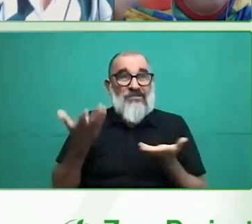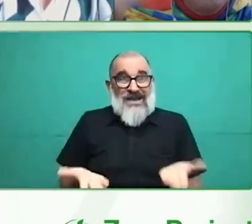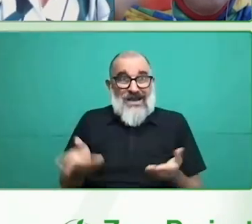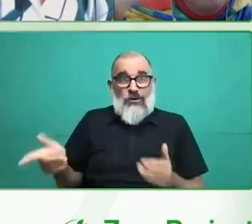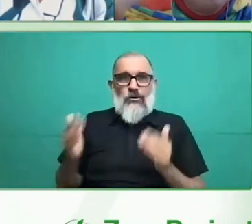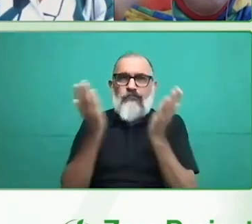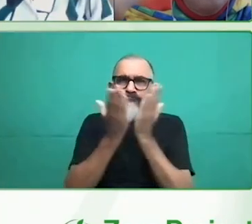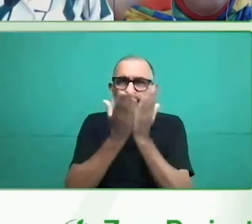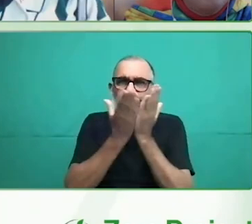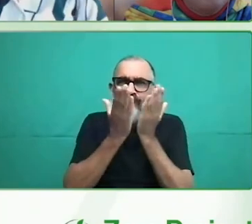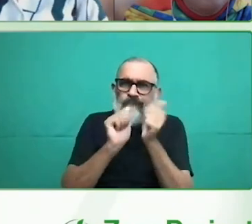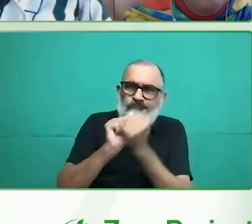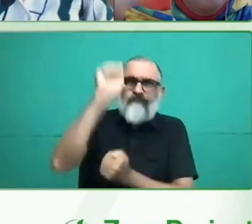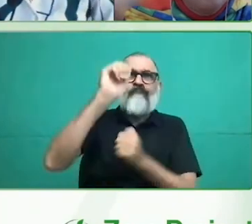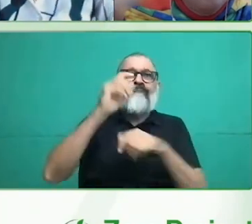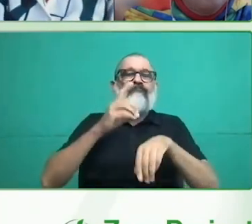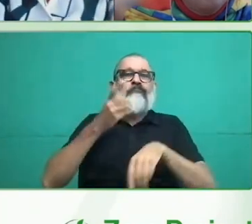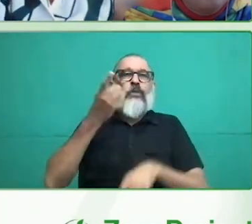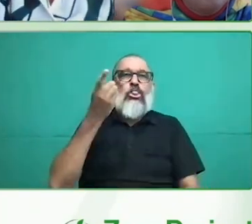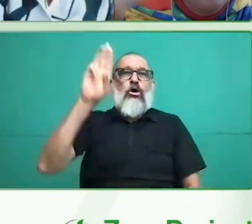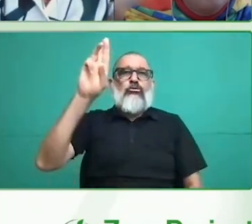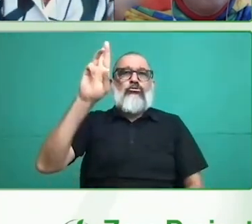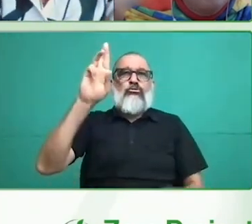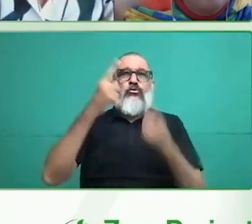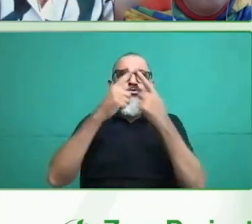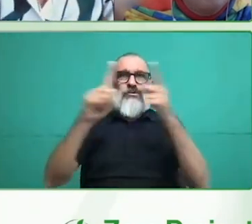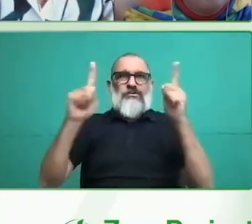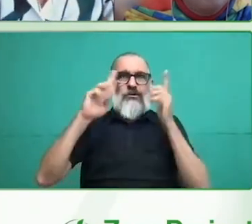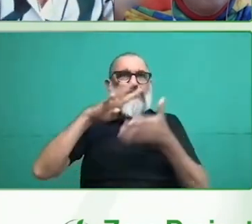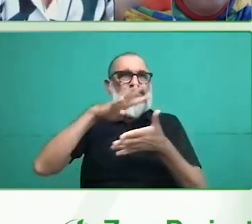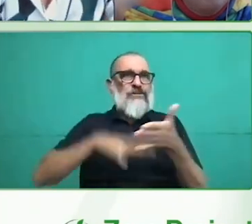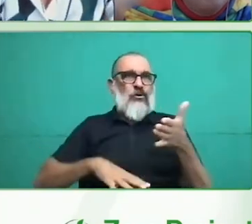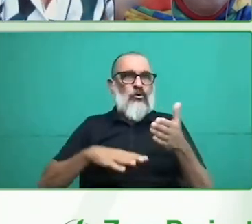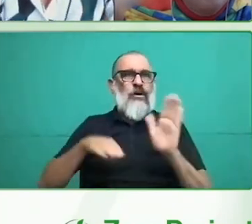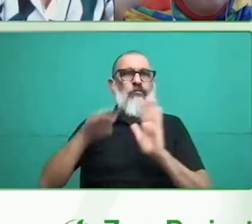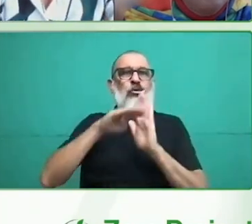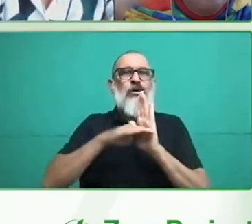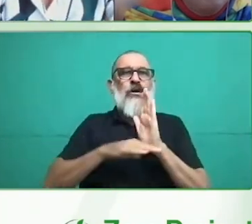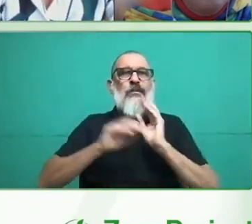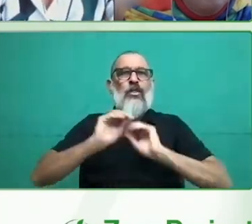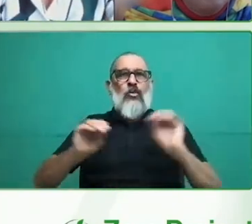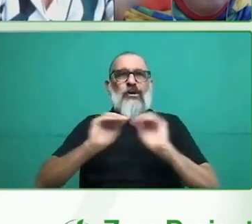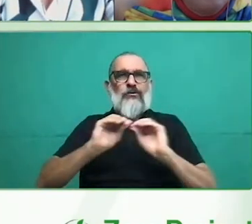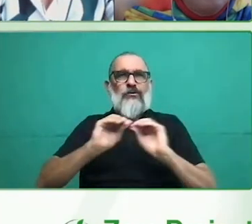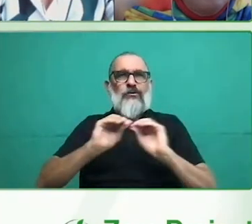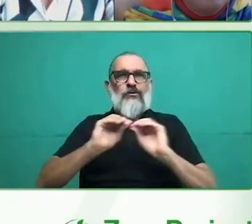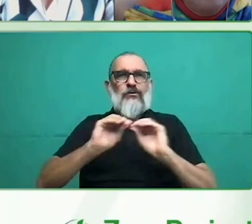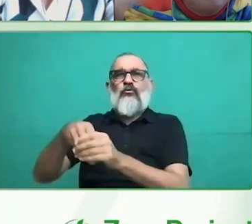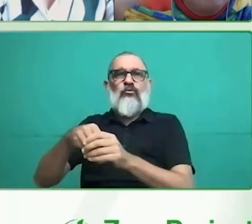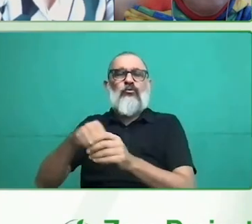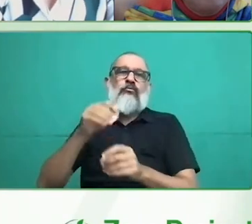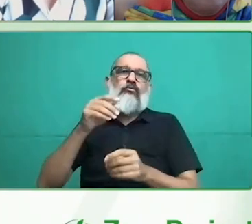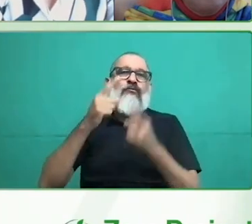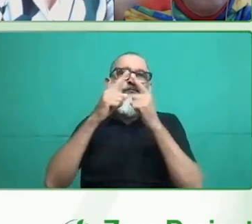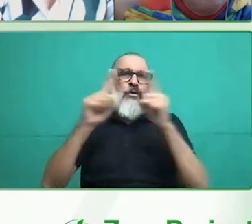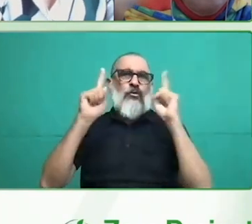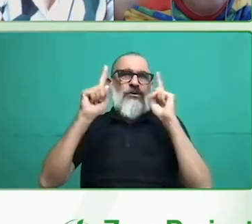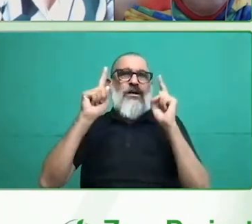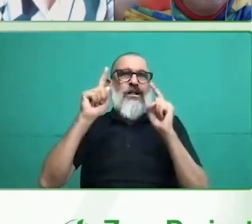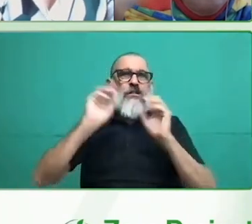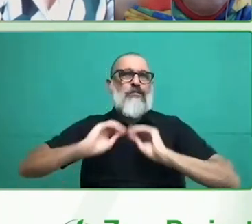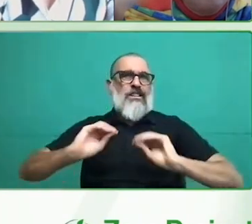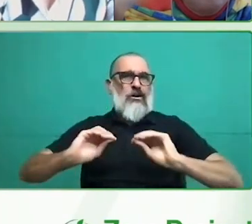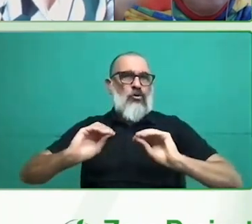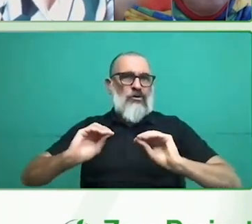parte, Marta cuenta con una diplomatura en Enfermería, Postgrado, en Neurorehabilitación y un máster en